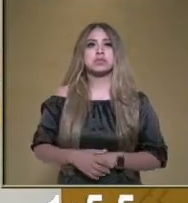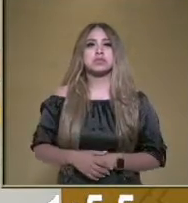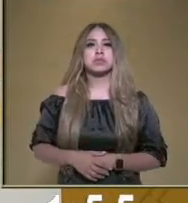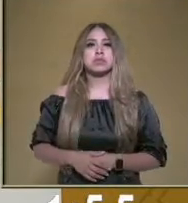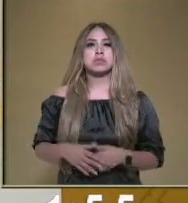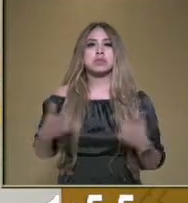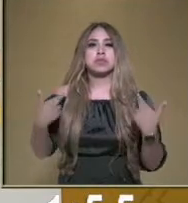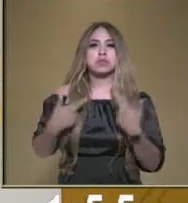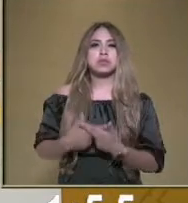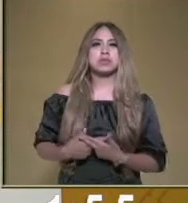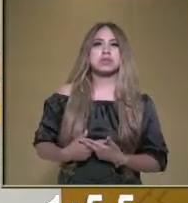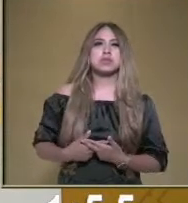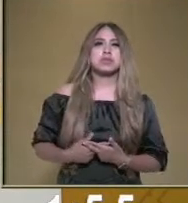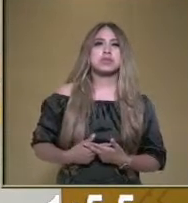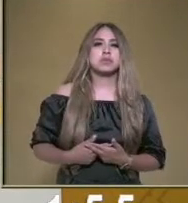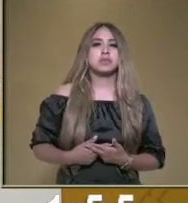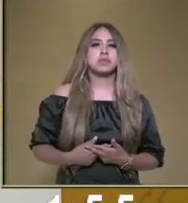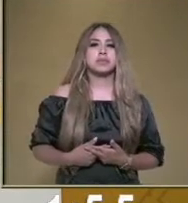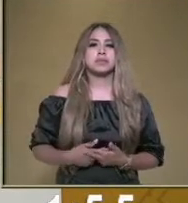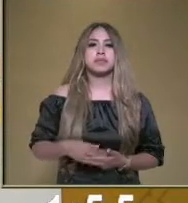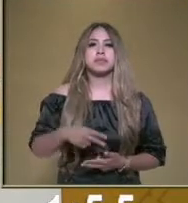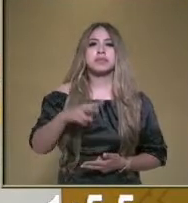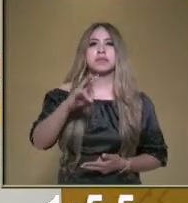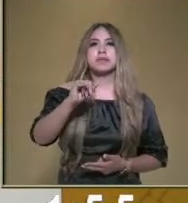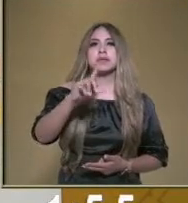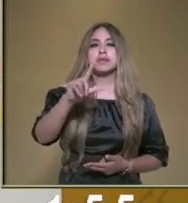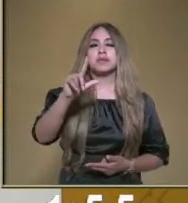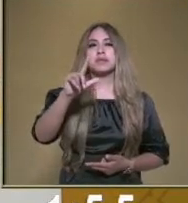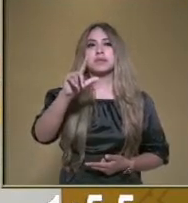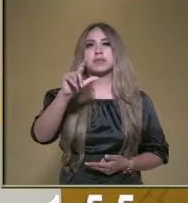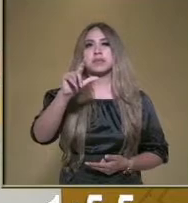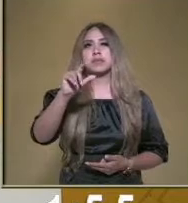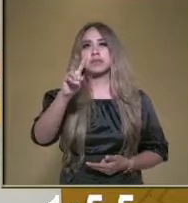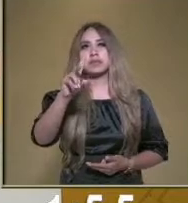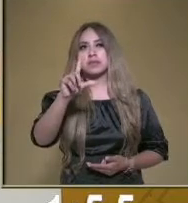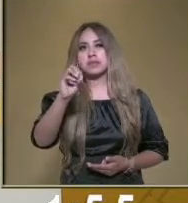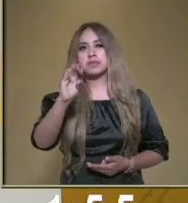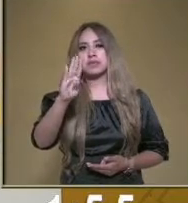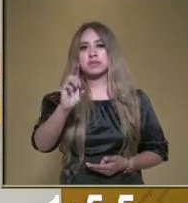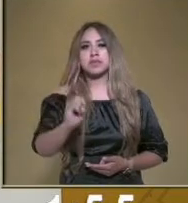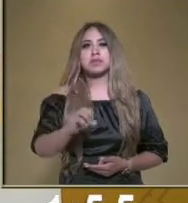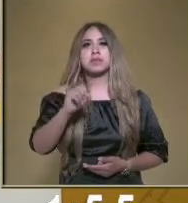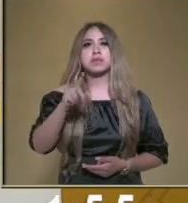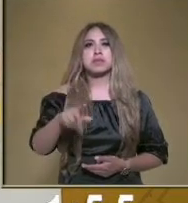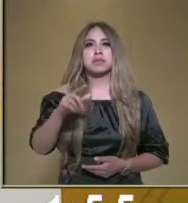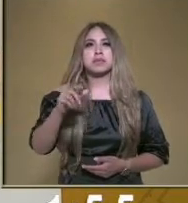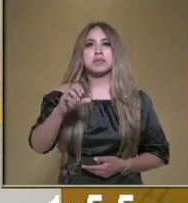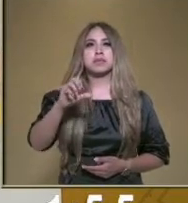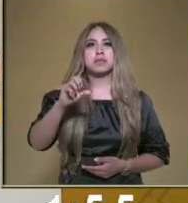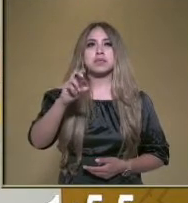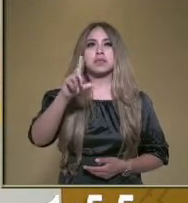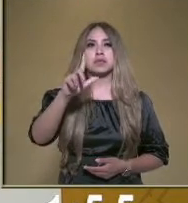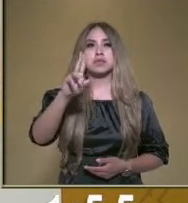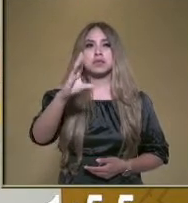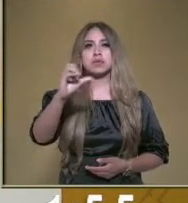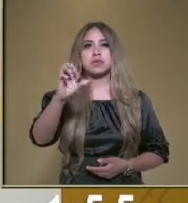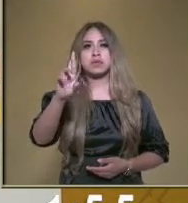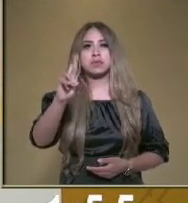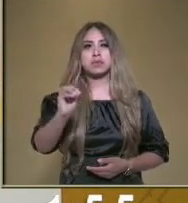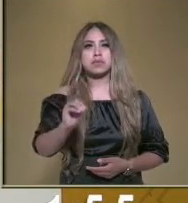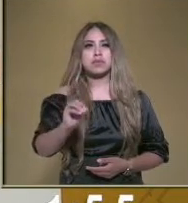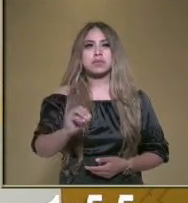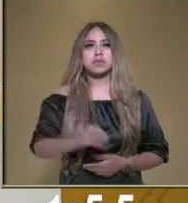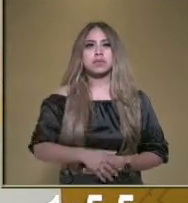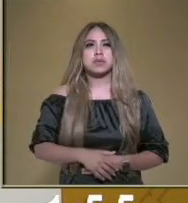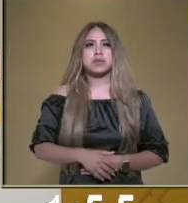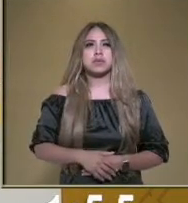Sandra Meya Lugo Contreras. Y la maestra Sandra Lucero, esperando verlos otra vez. Y a mí me daría mucho gusto regresar.